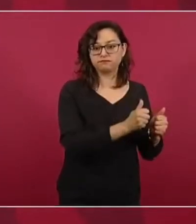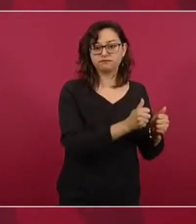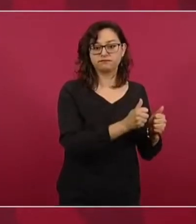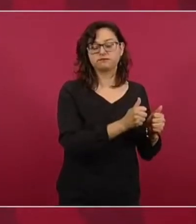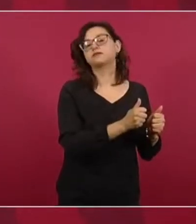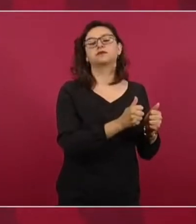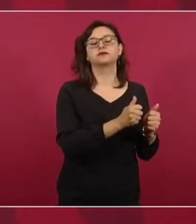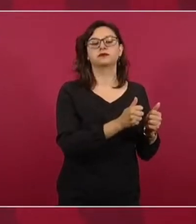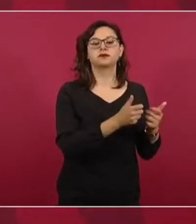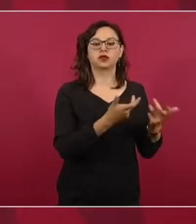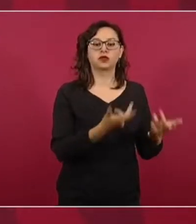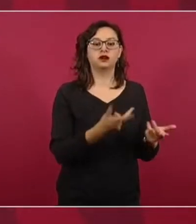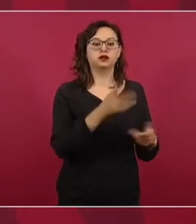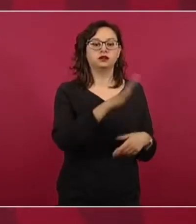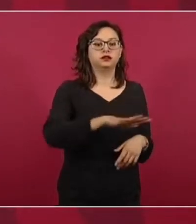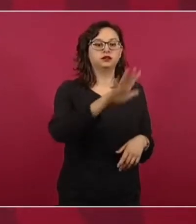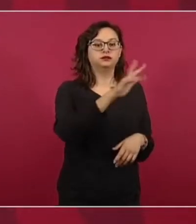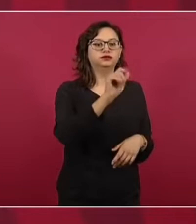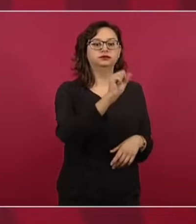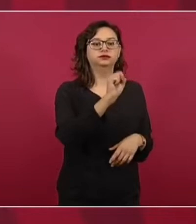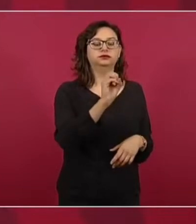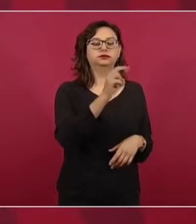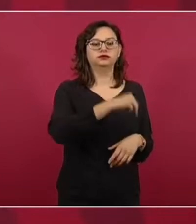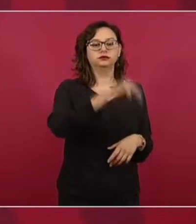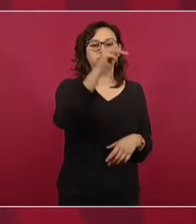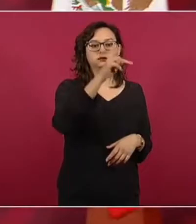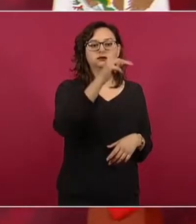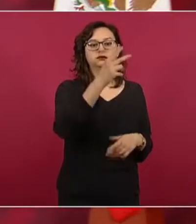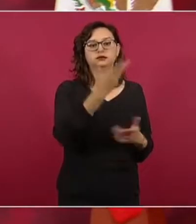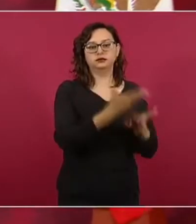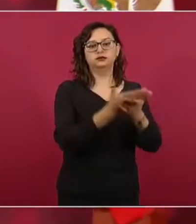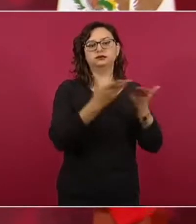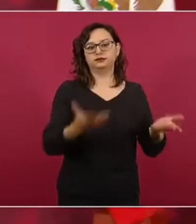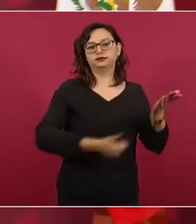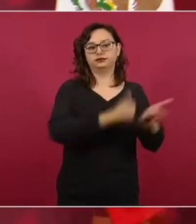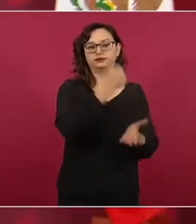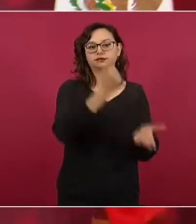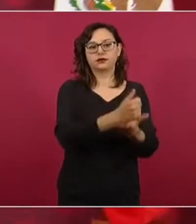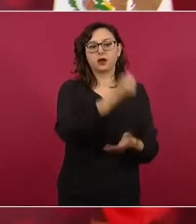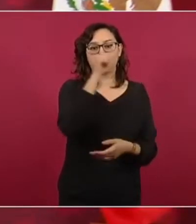antes se llamaba Paso del Norte, ahora se llama Ciudad Juárez. Entonces,